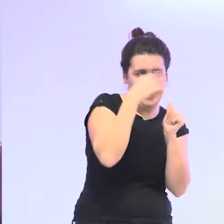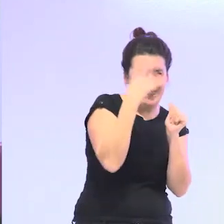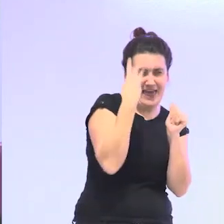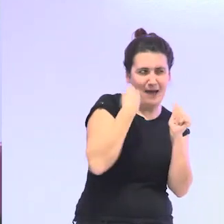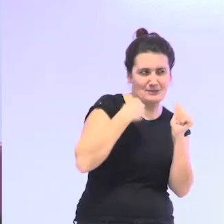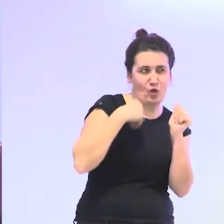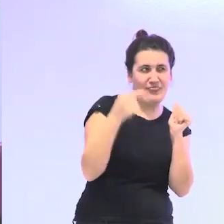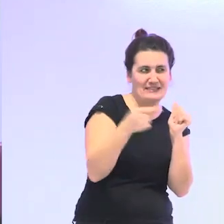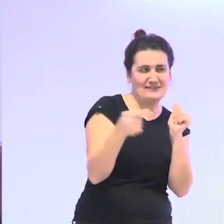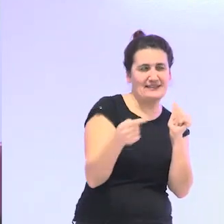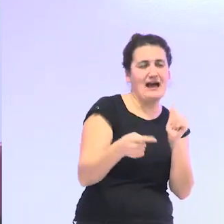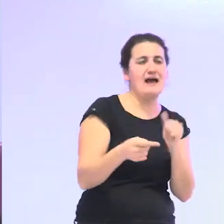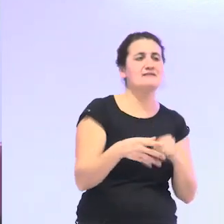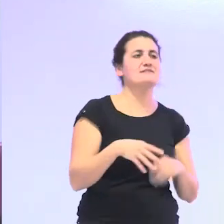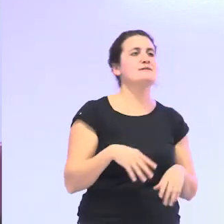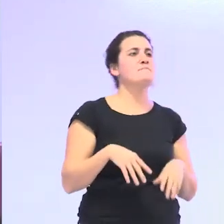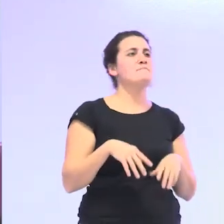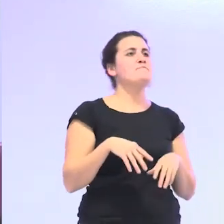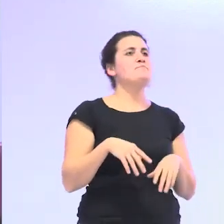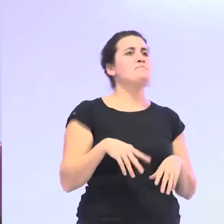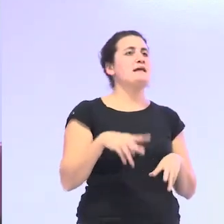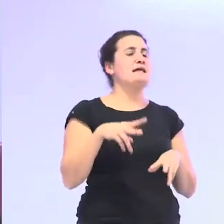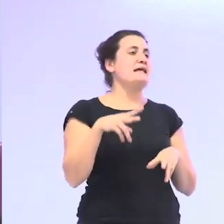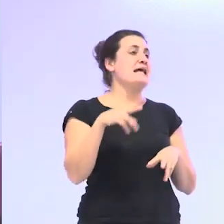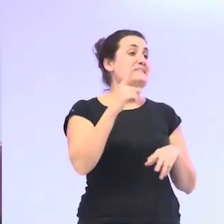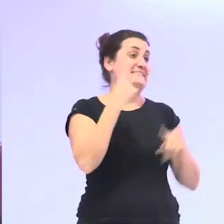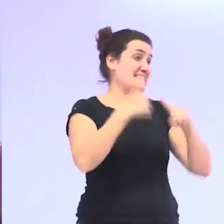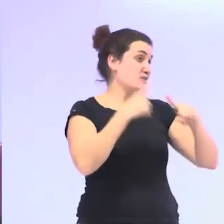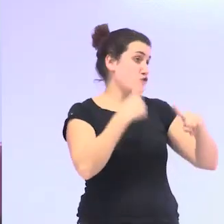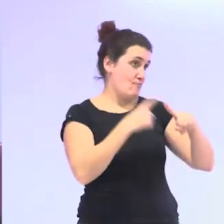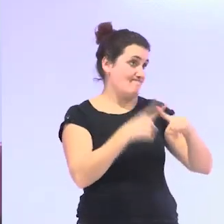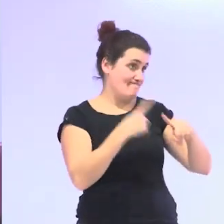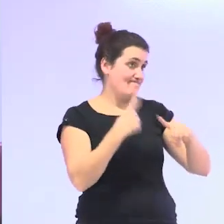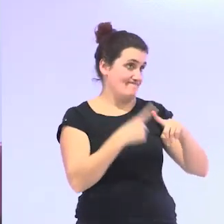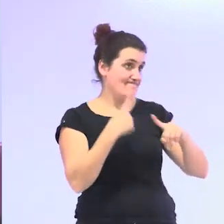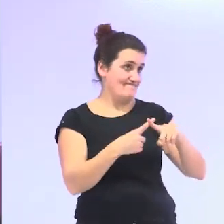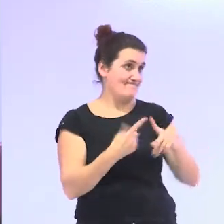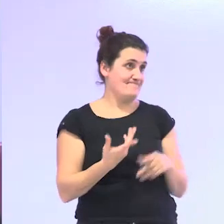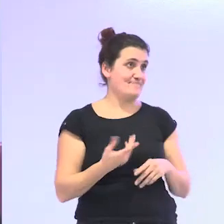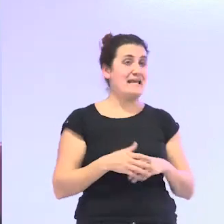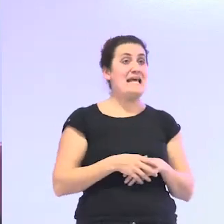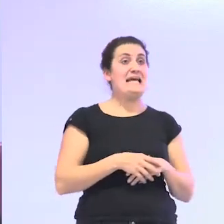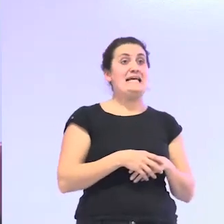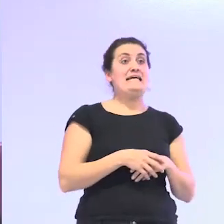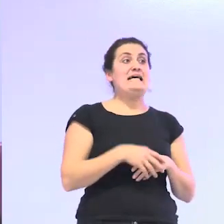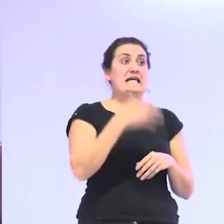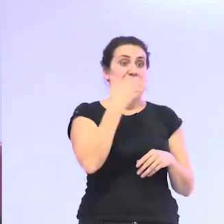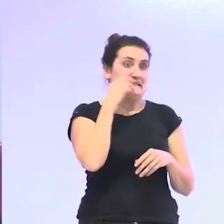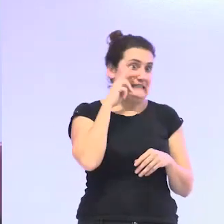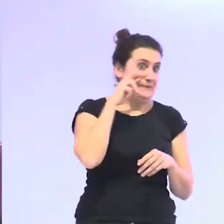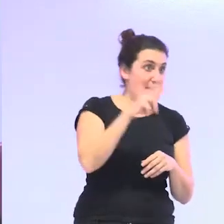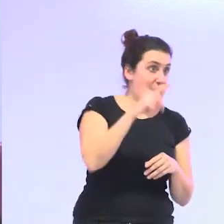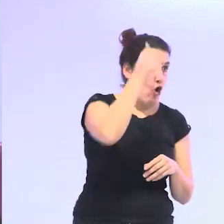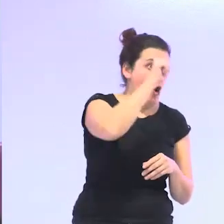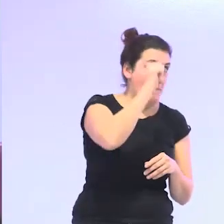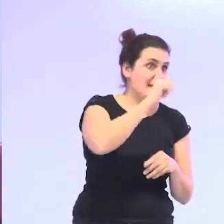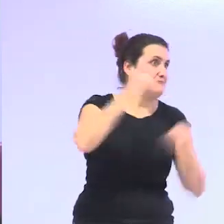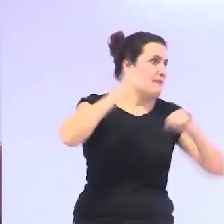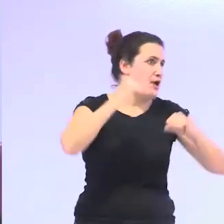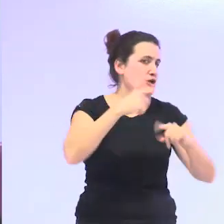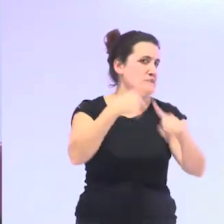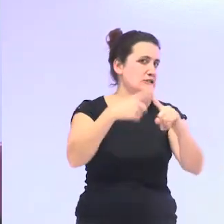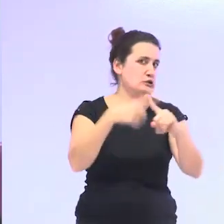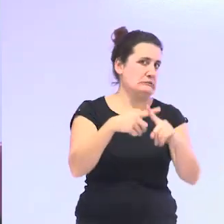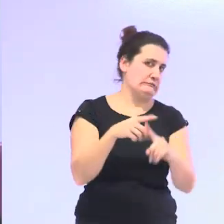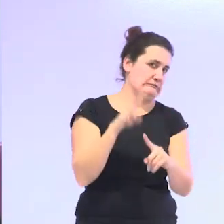de las desventajas que tiene el hecho de envejecer siendo mujer es la sexualidad si está mal vista la sexualidad en los hombres mayores